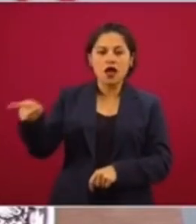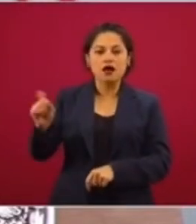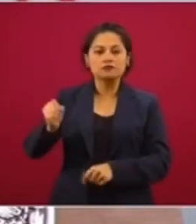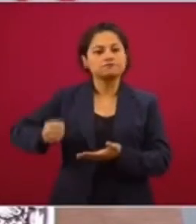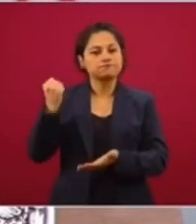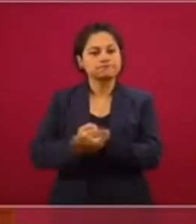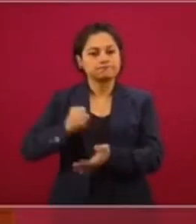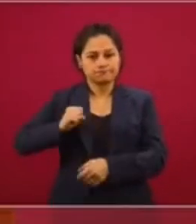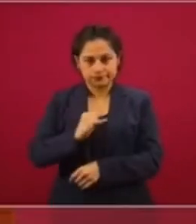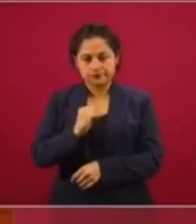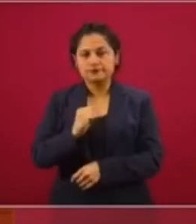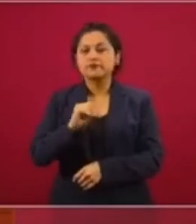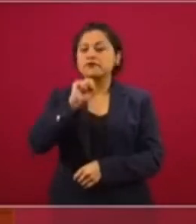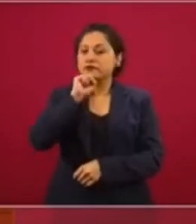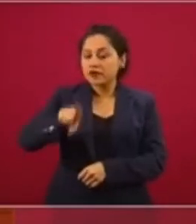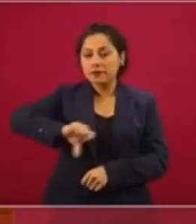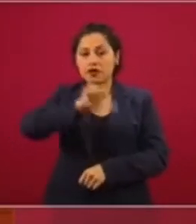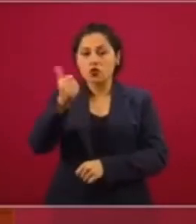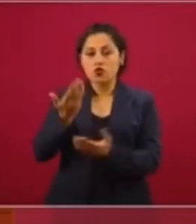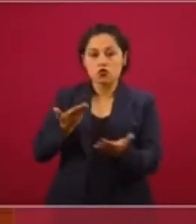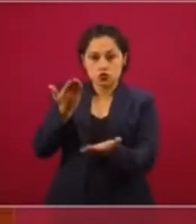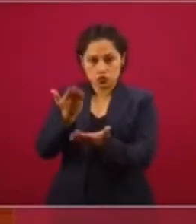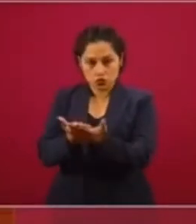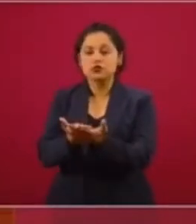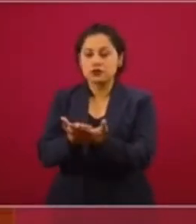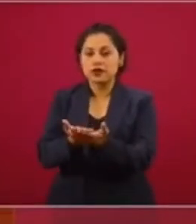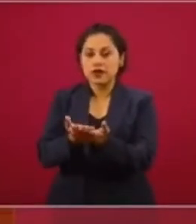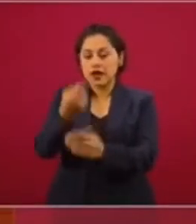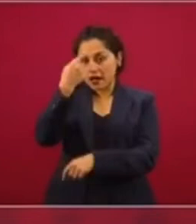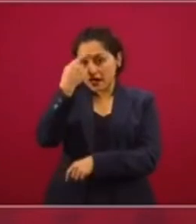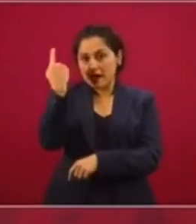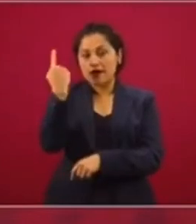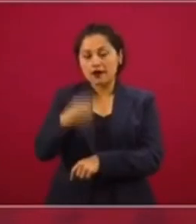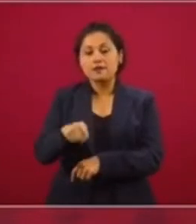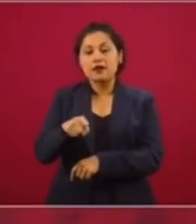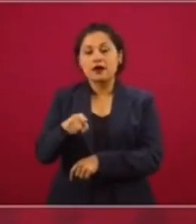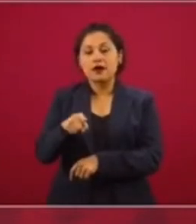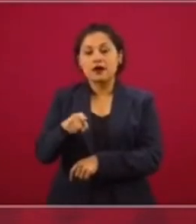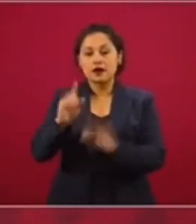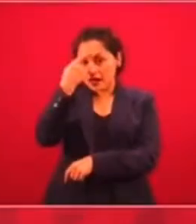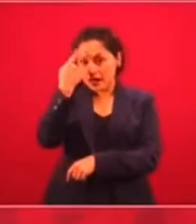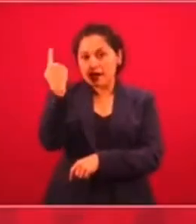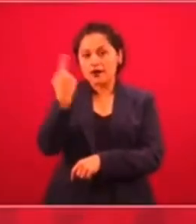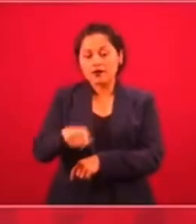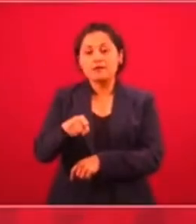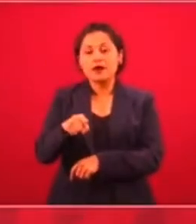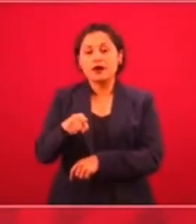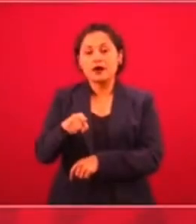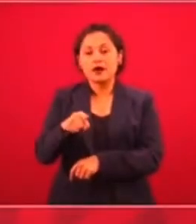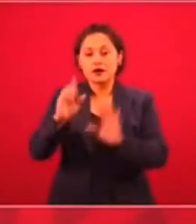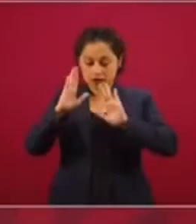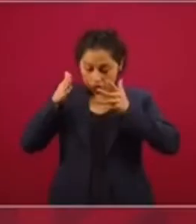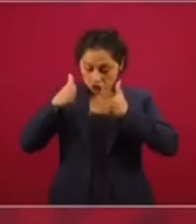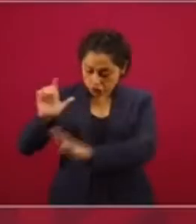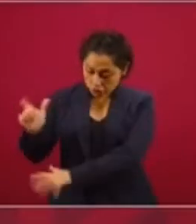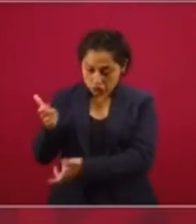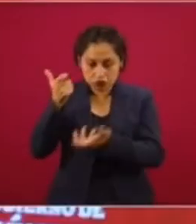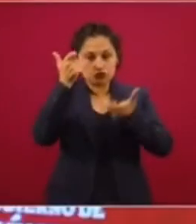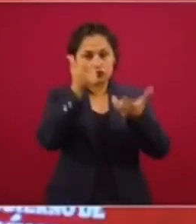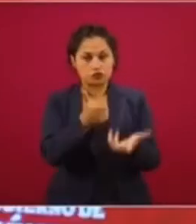otra iniciativa para que podamos concentrar todos los recursos, concentrar todos los recursos